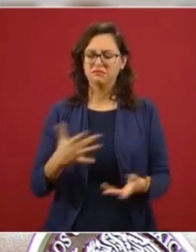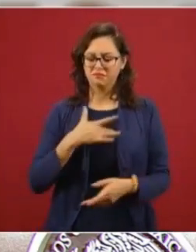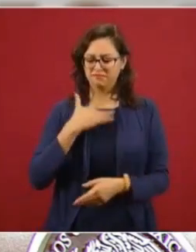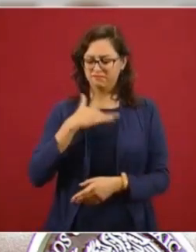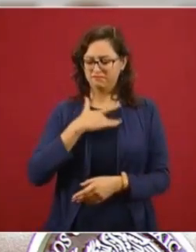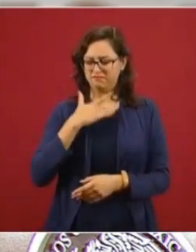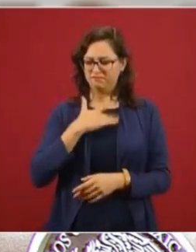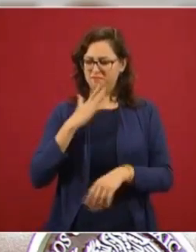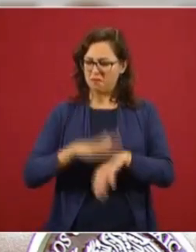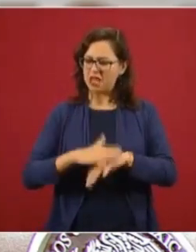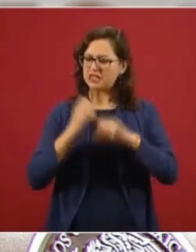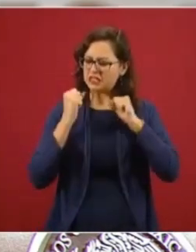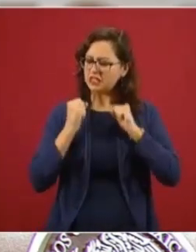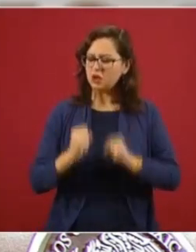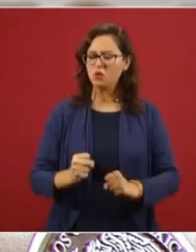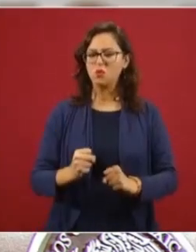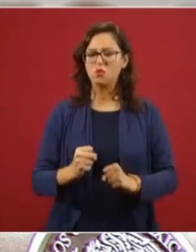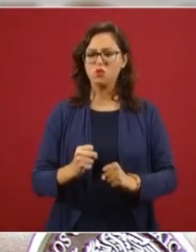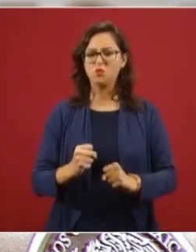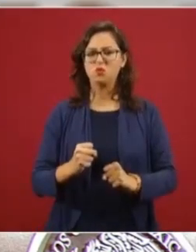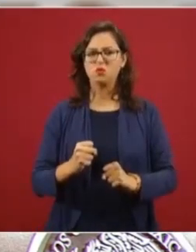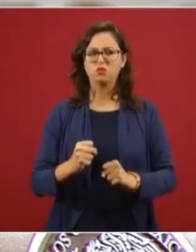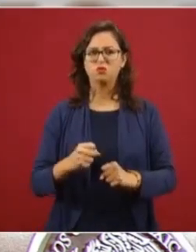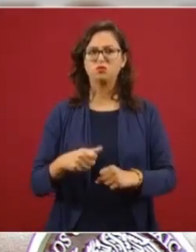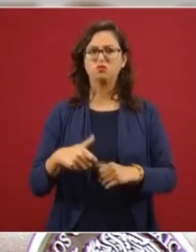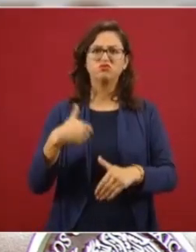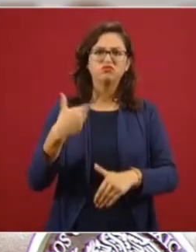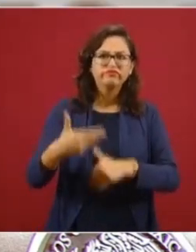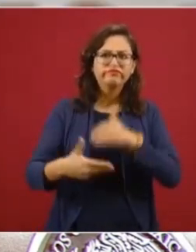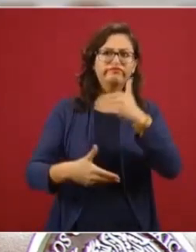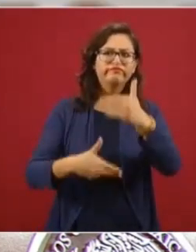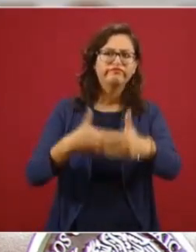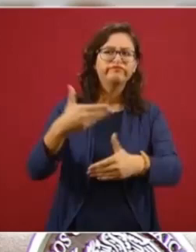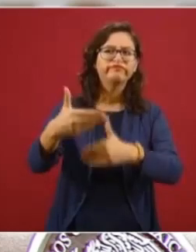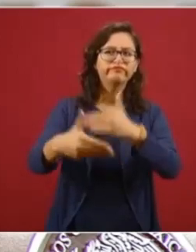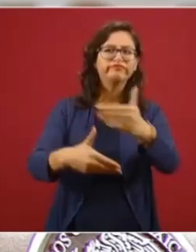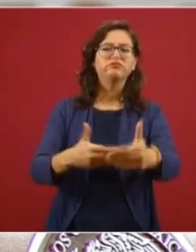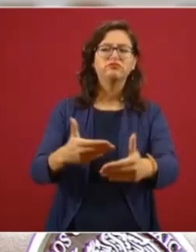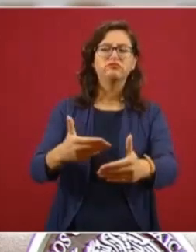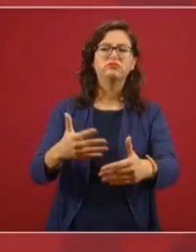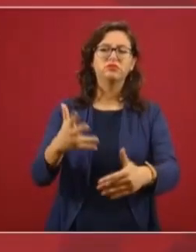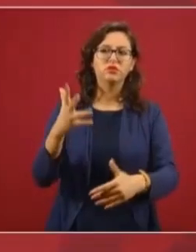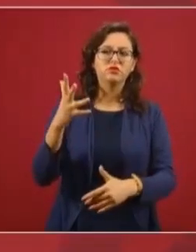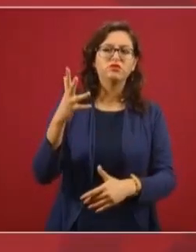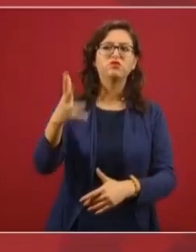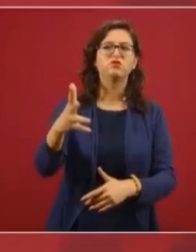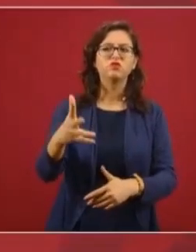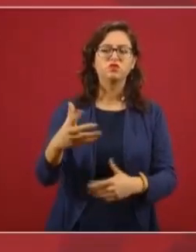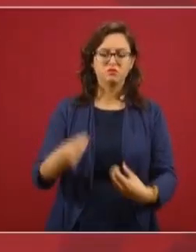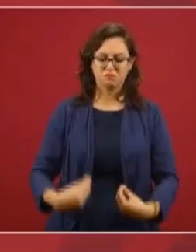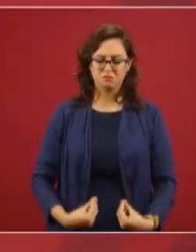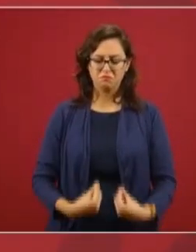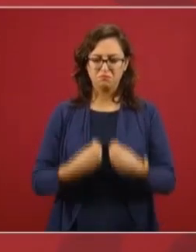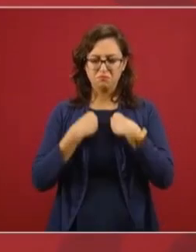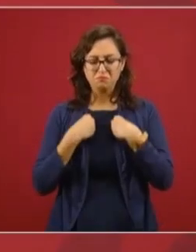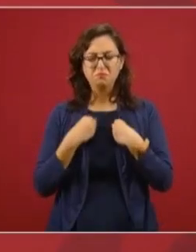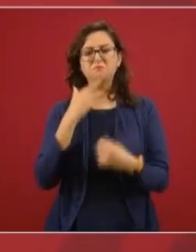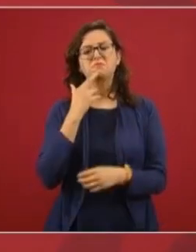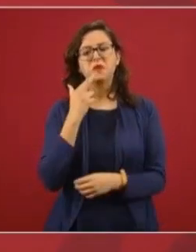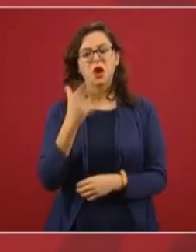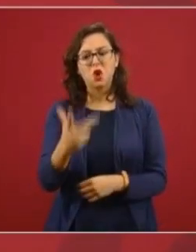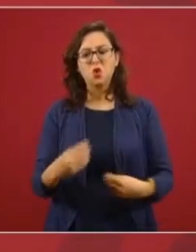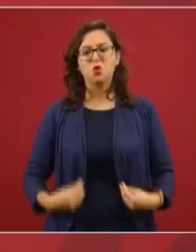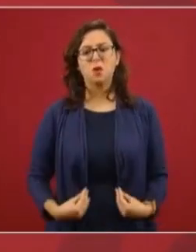posibilidad de una vida mejor, sana,